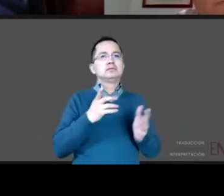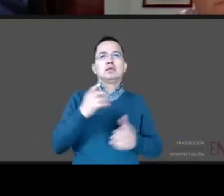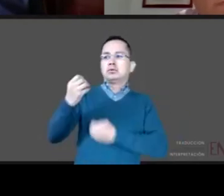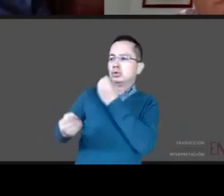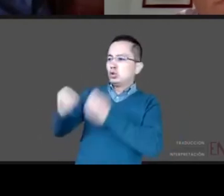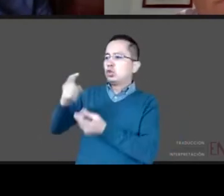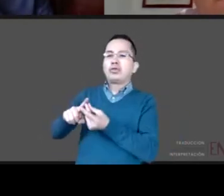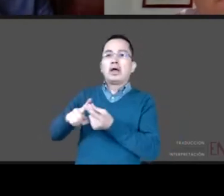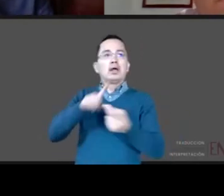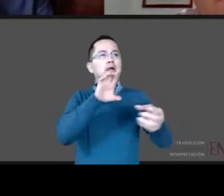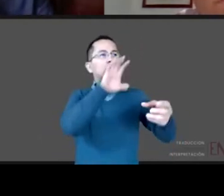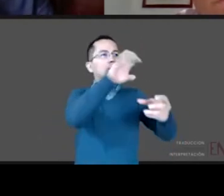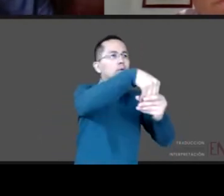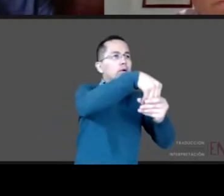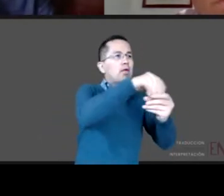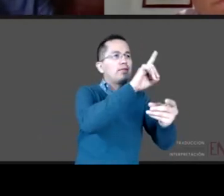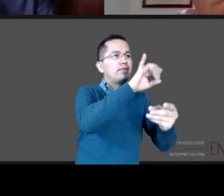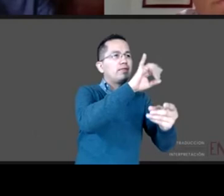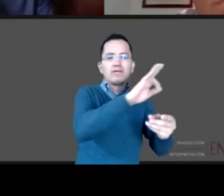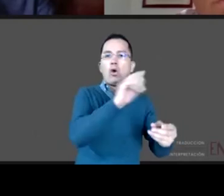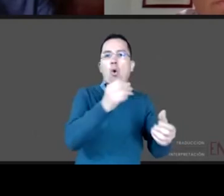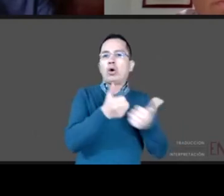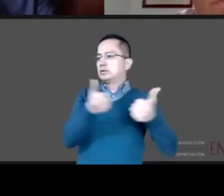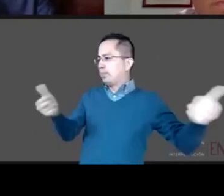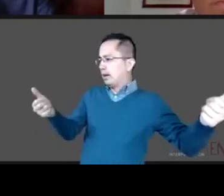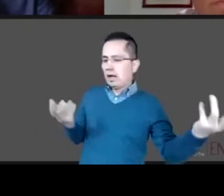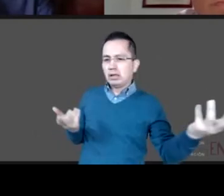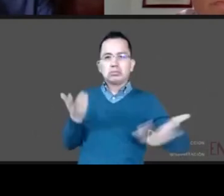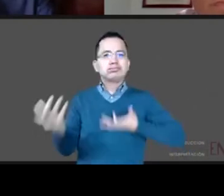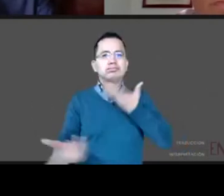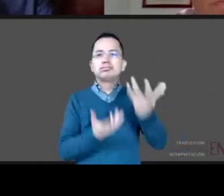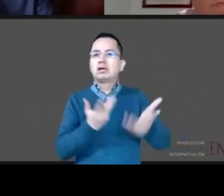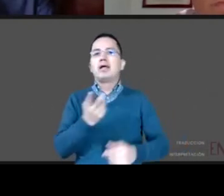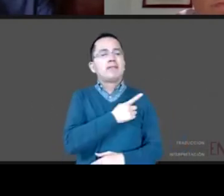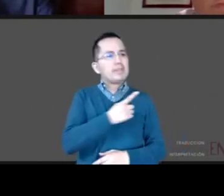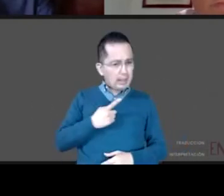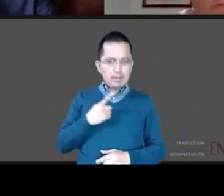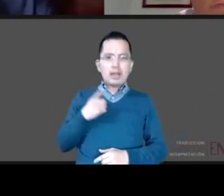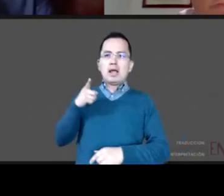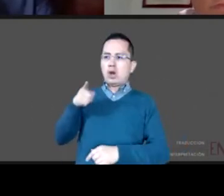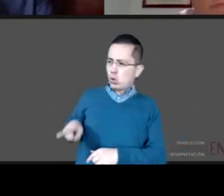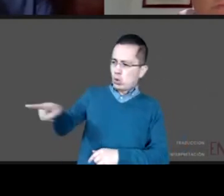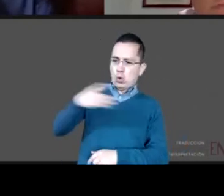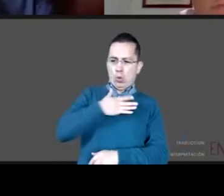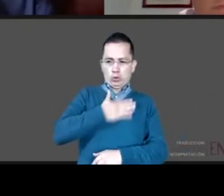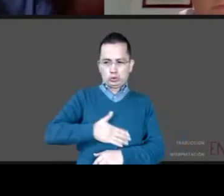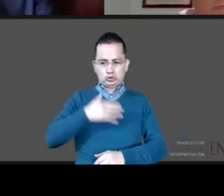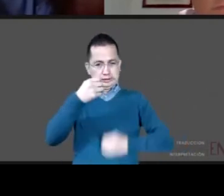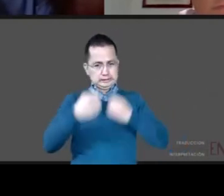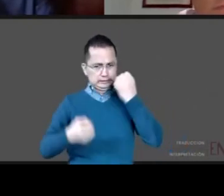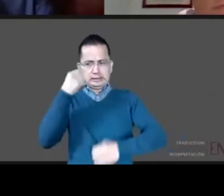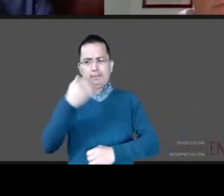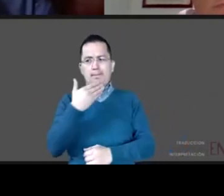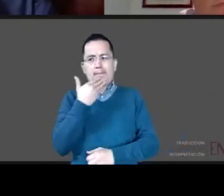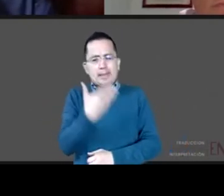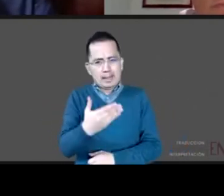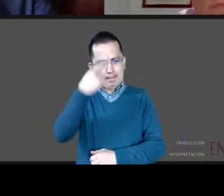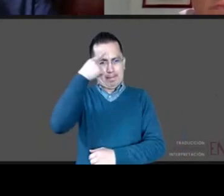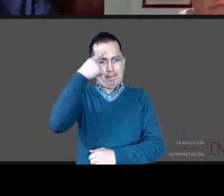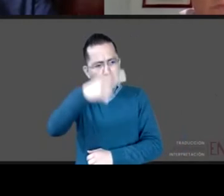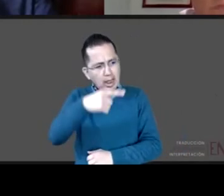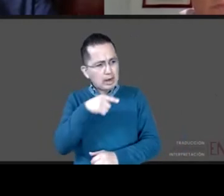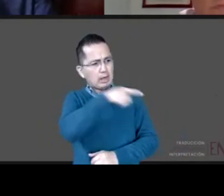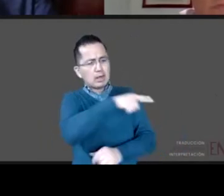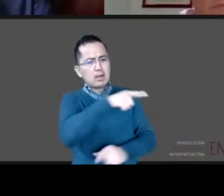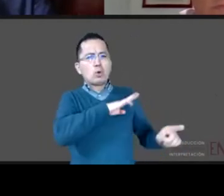estados está afuera, pero al final debe ser un sistema de procuración de justicia que pueda llegar hasta el nivel municipal para